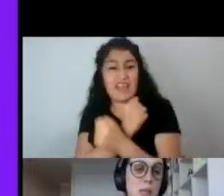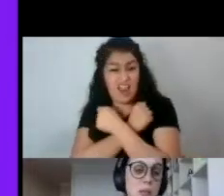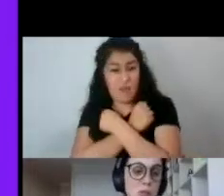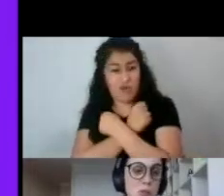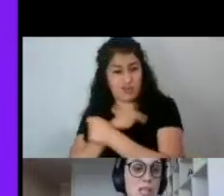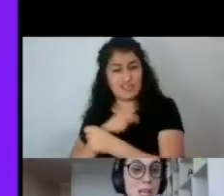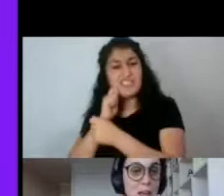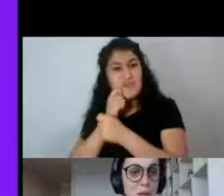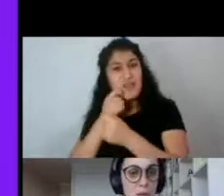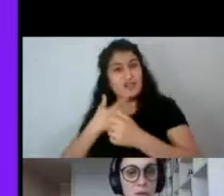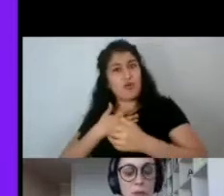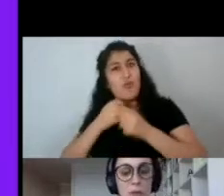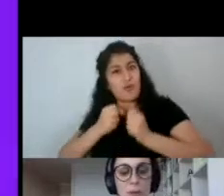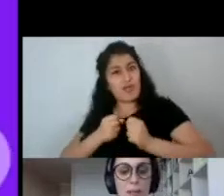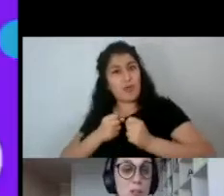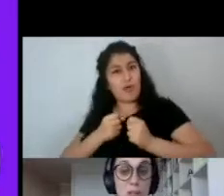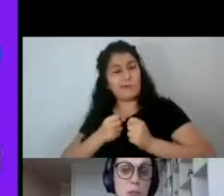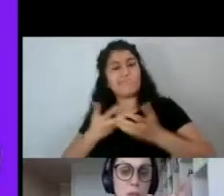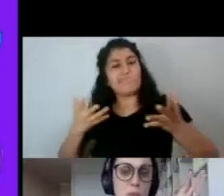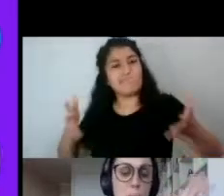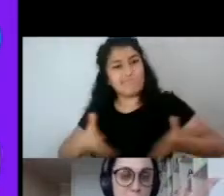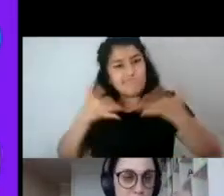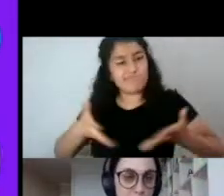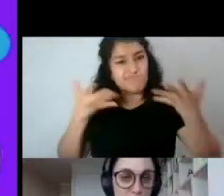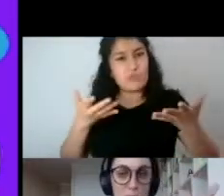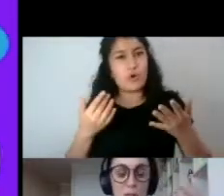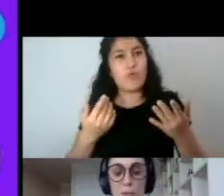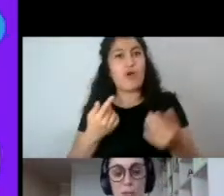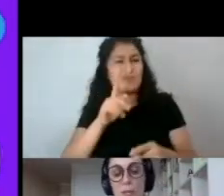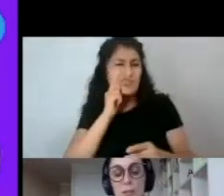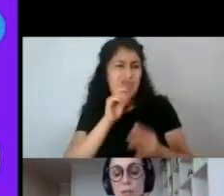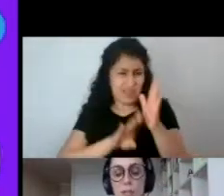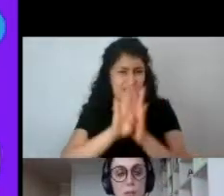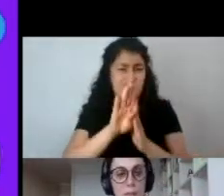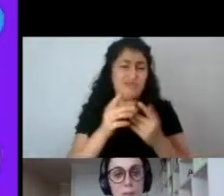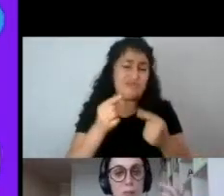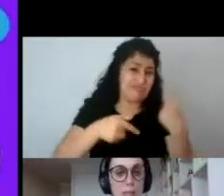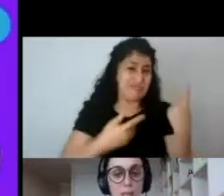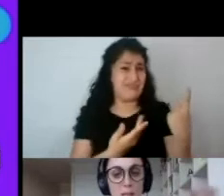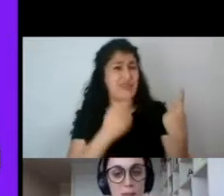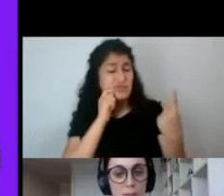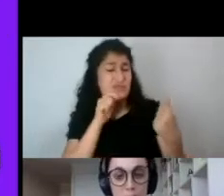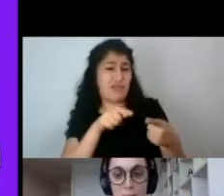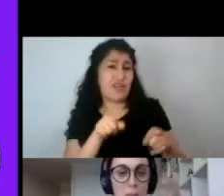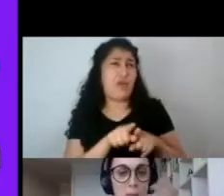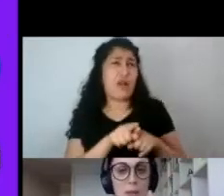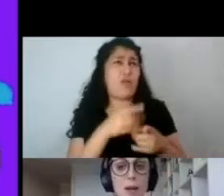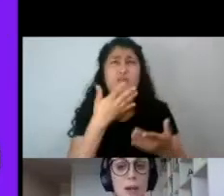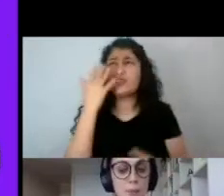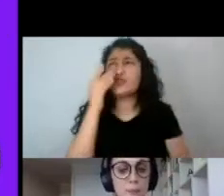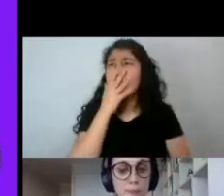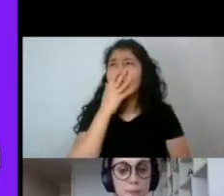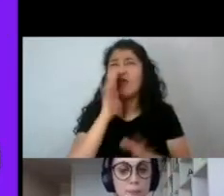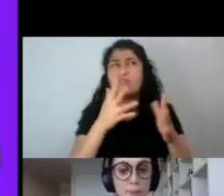movimiento social, que es algo sumamente retrógrado y es una novela que fue publicada hace menos de